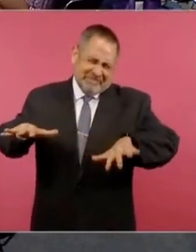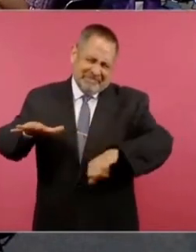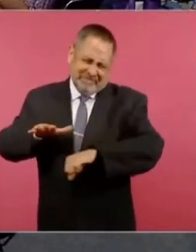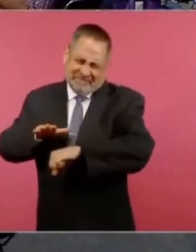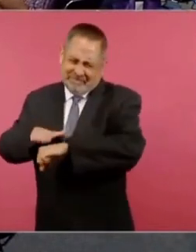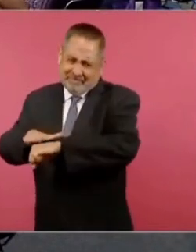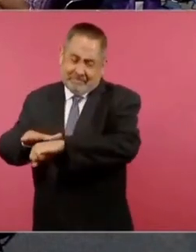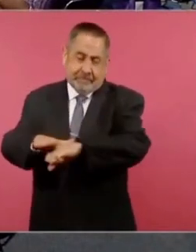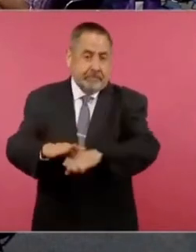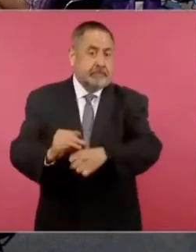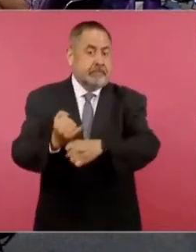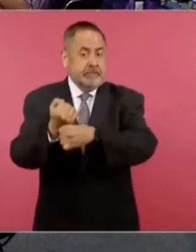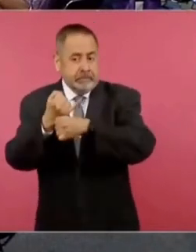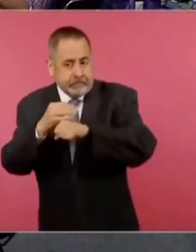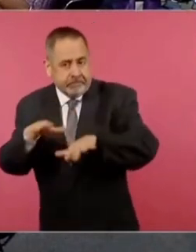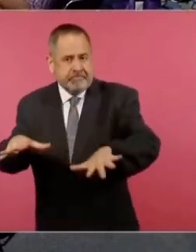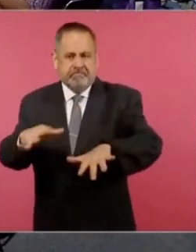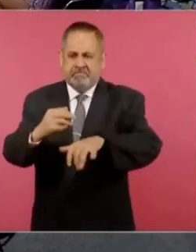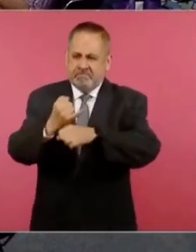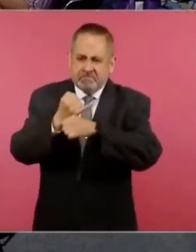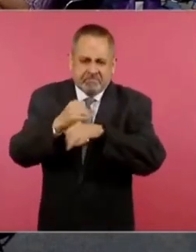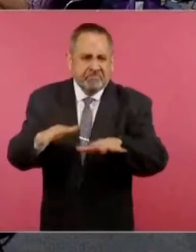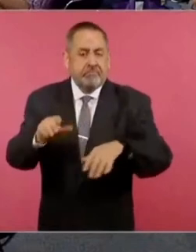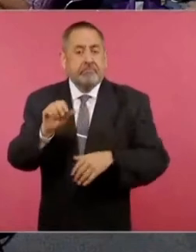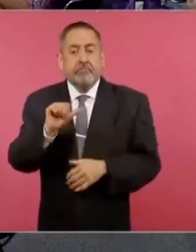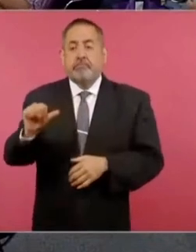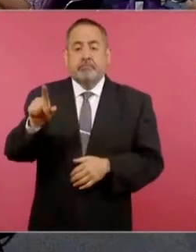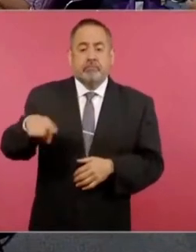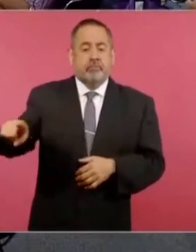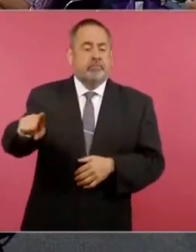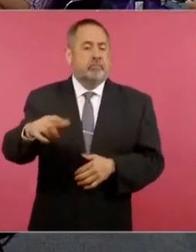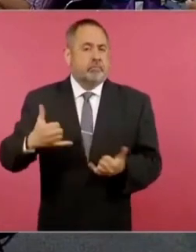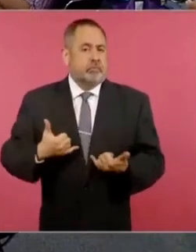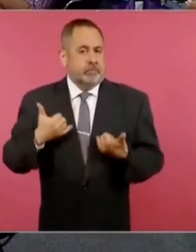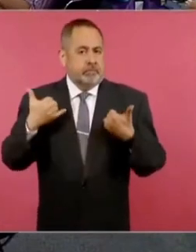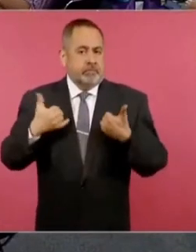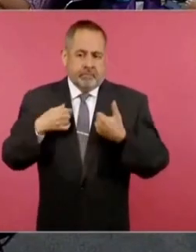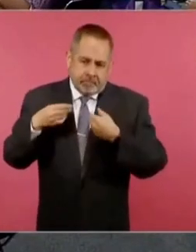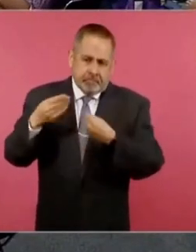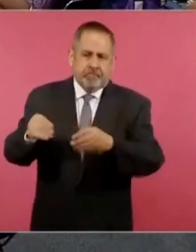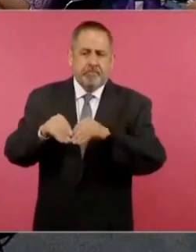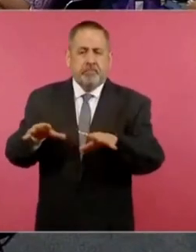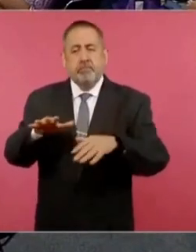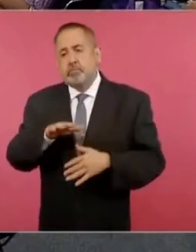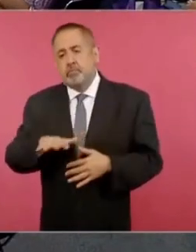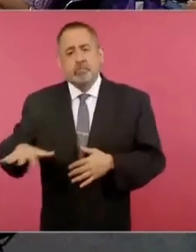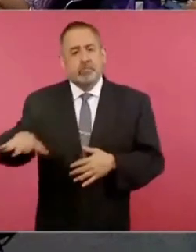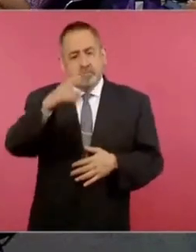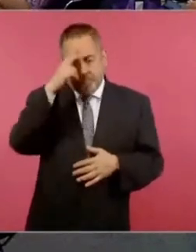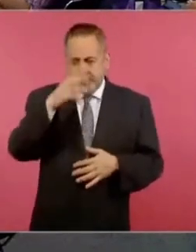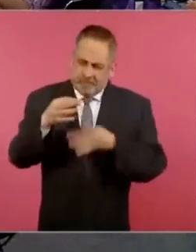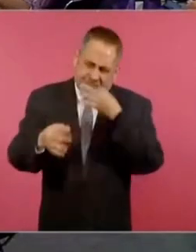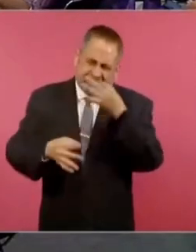de información a los jóvenes y a todo el pueblo de México